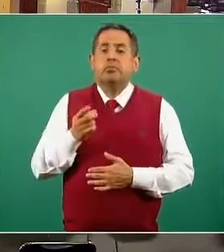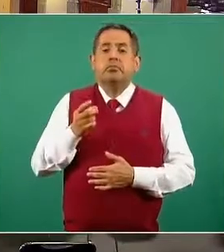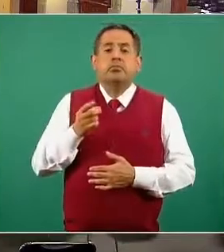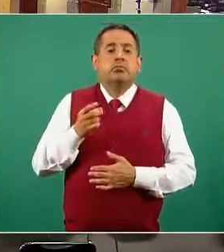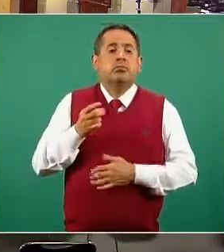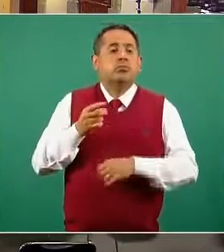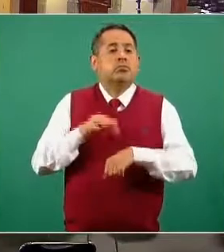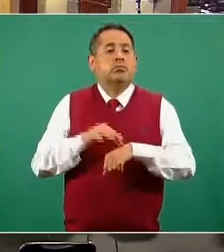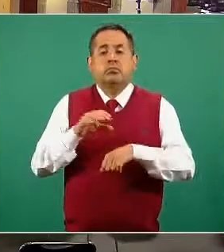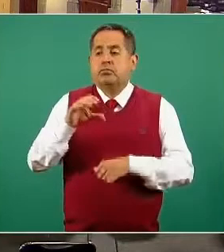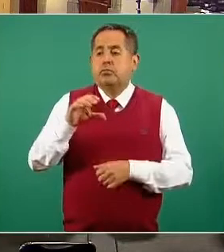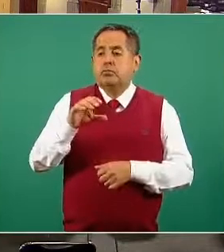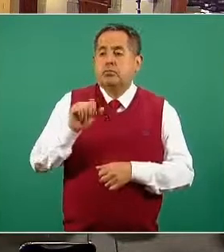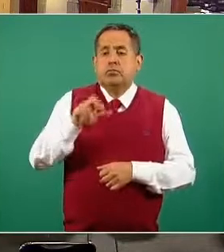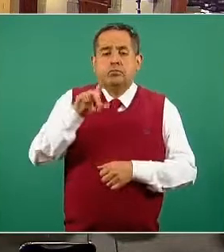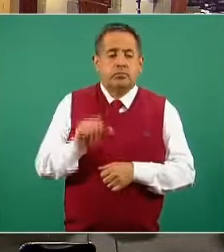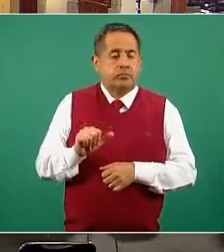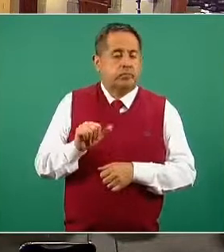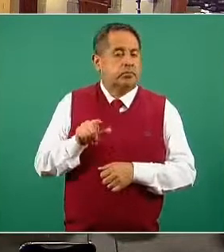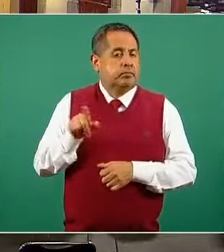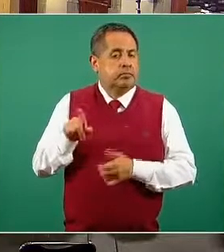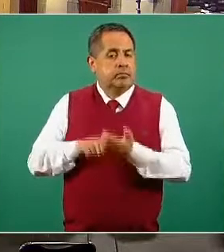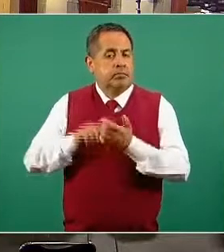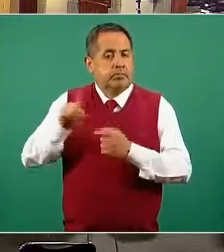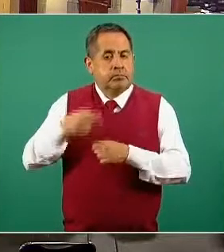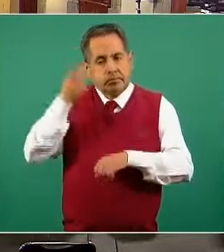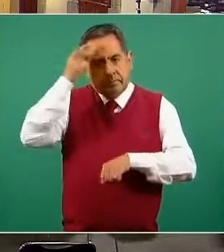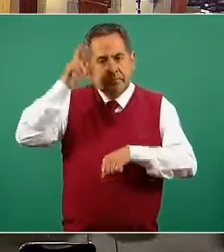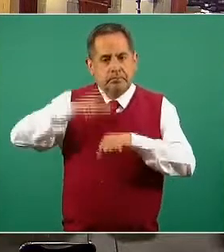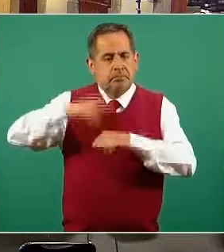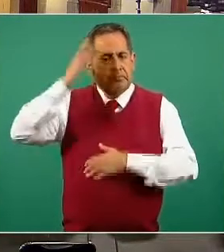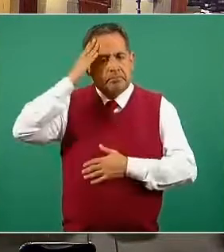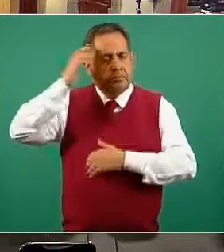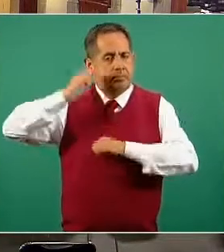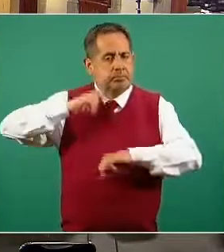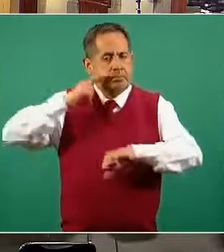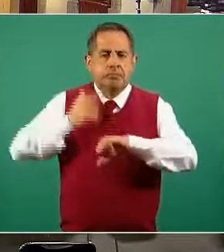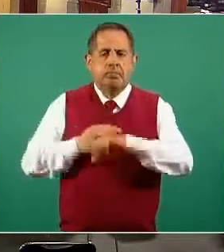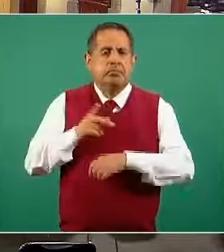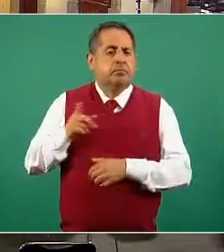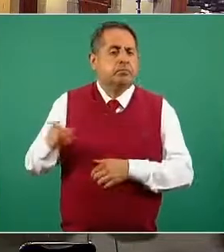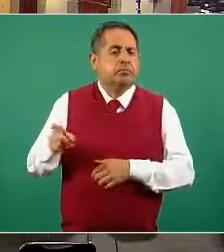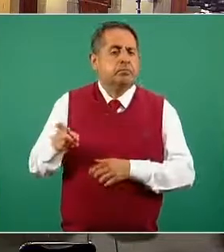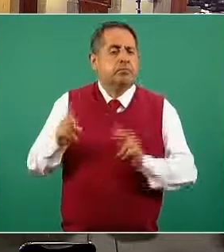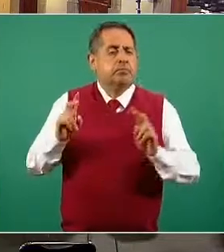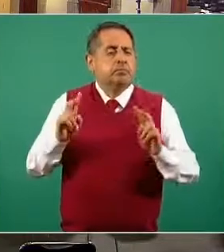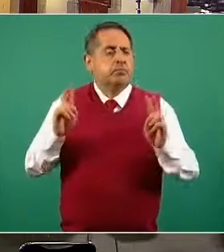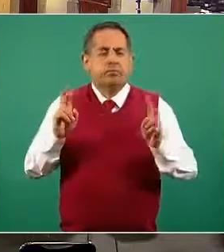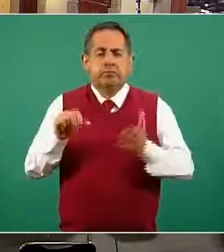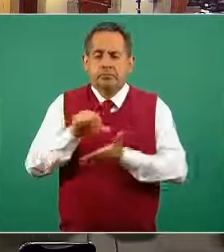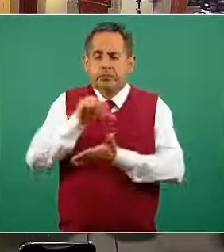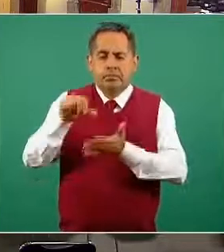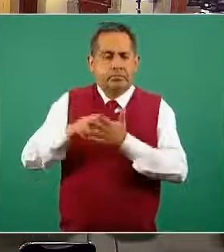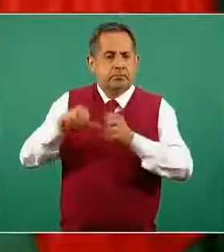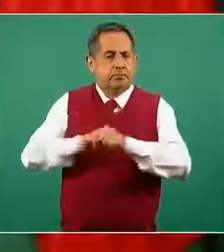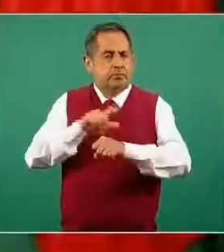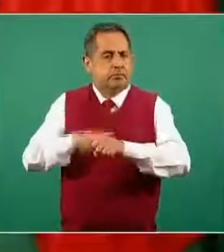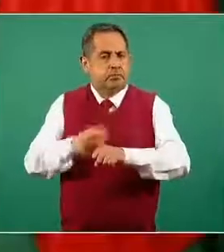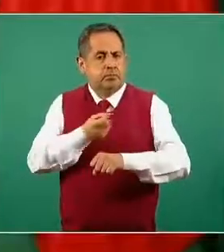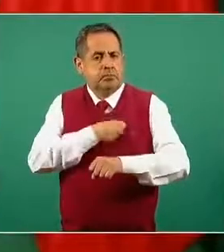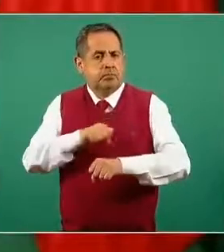Carla Berichefsky-Fieldman, ella es la directora general del Centro Nacional de Salud